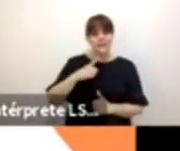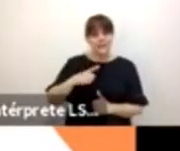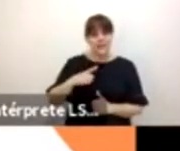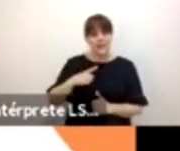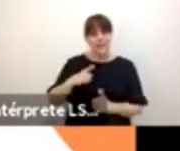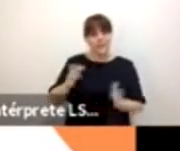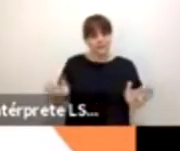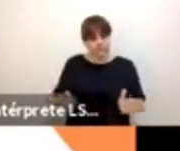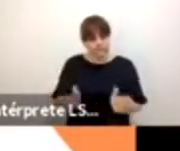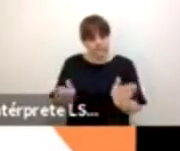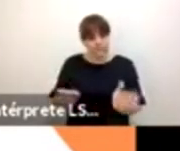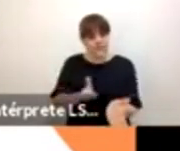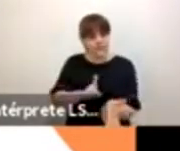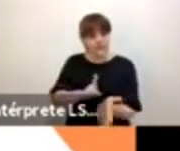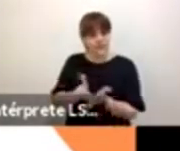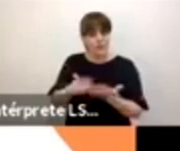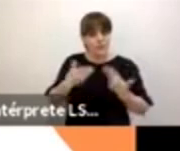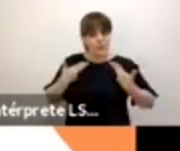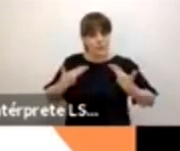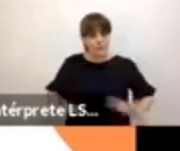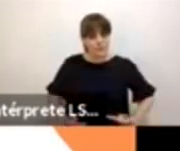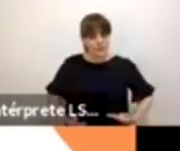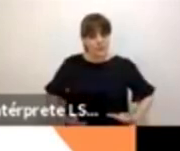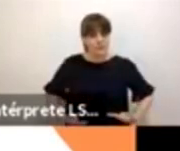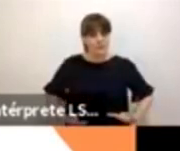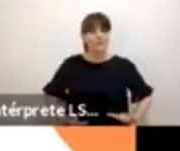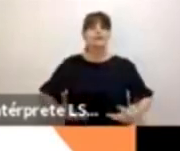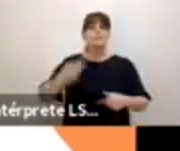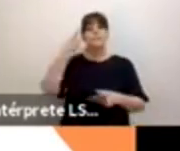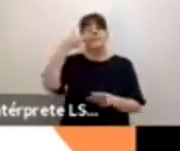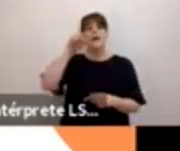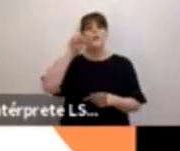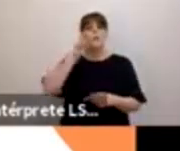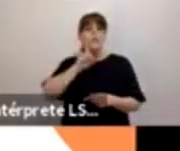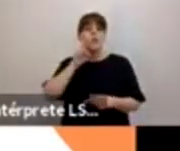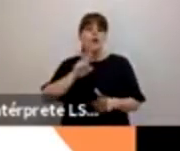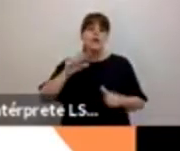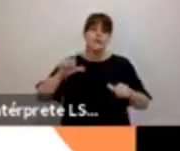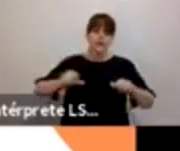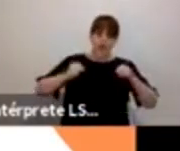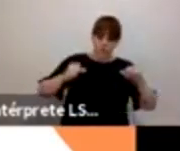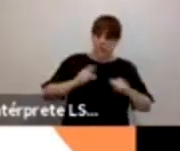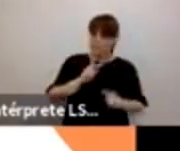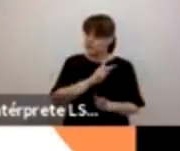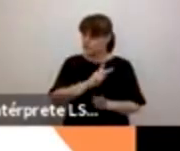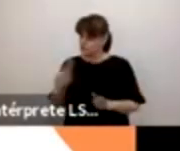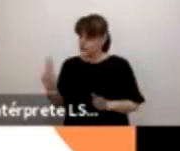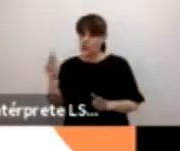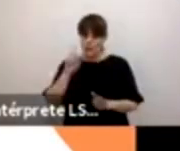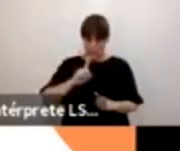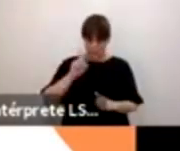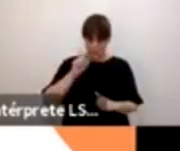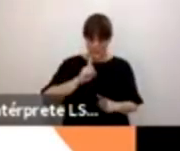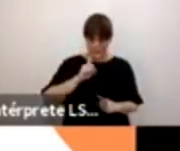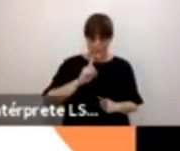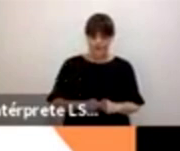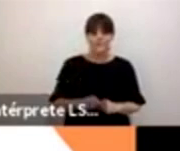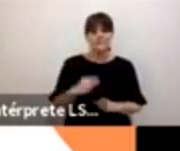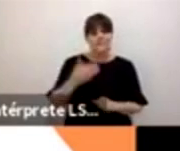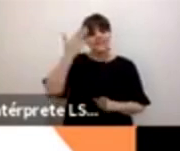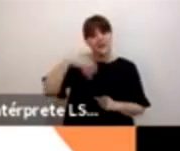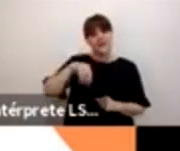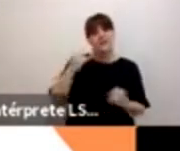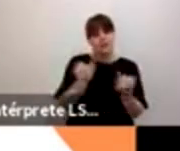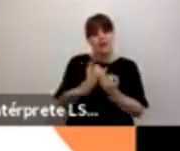de las niñas, de las adolescentes y de las mujeres. Pero también sabemos que la violencia y la